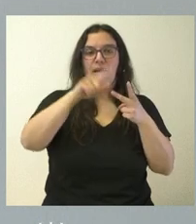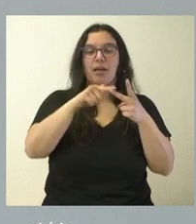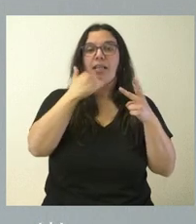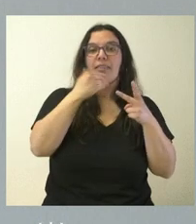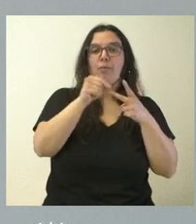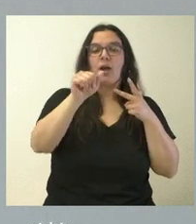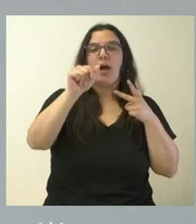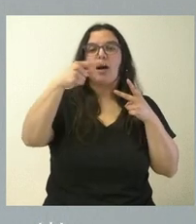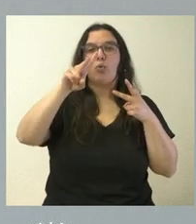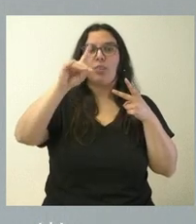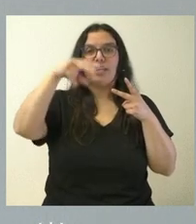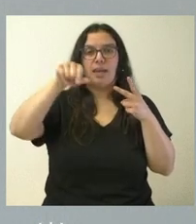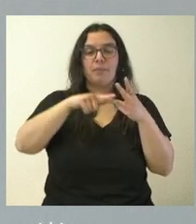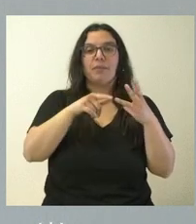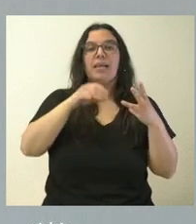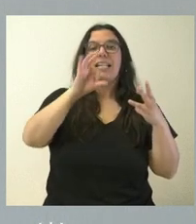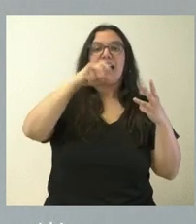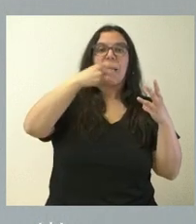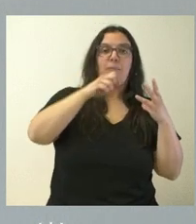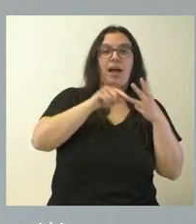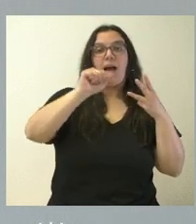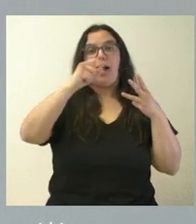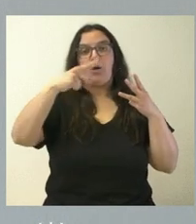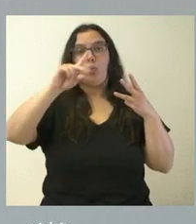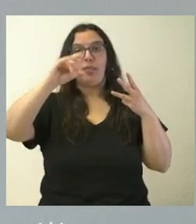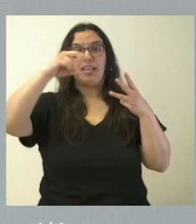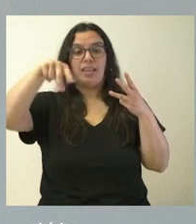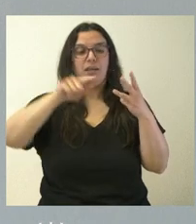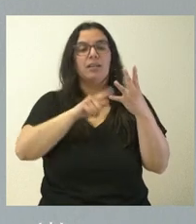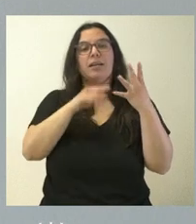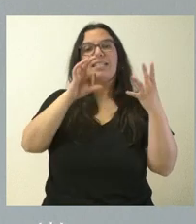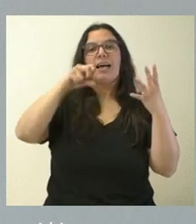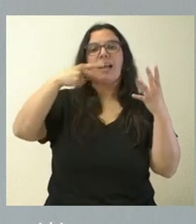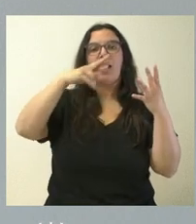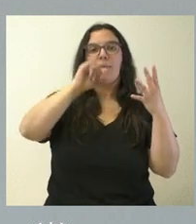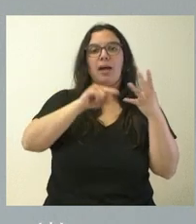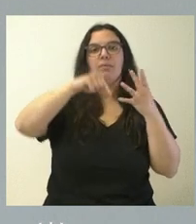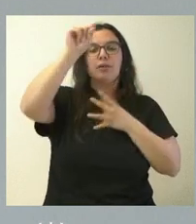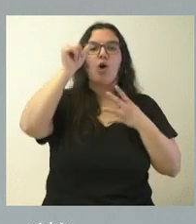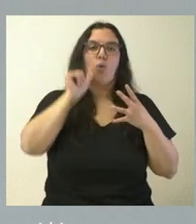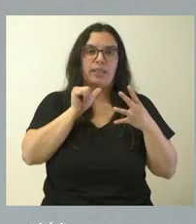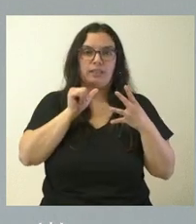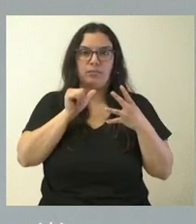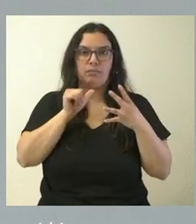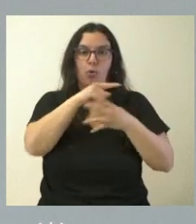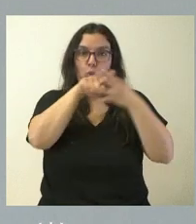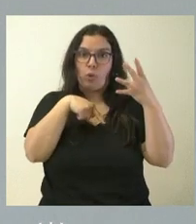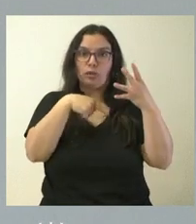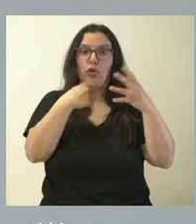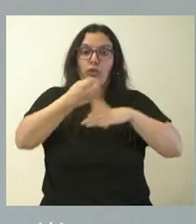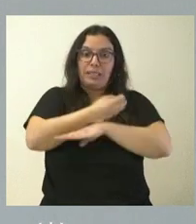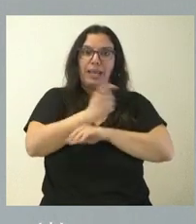-Agudiña, Sanabria-Agudiña y Sanabria-Ourense. Son las cuatro